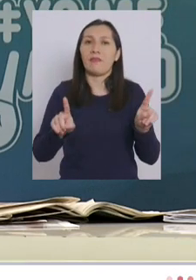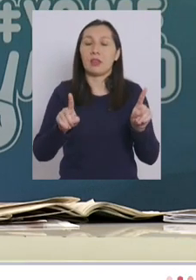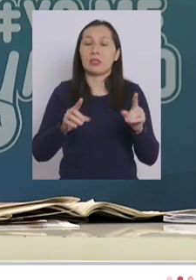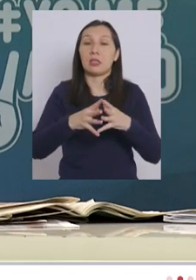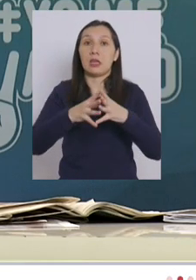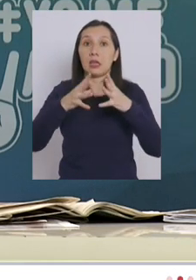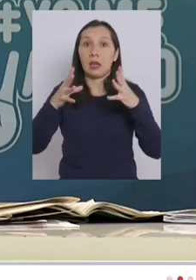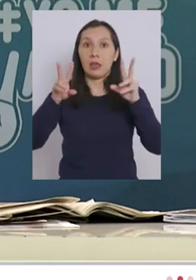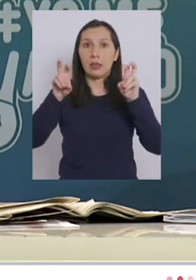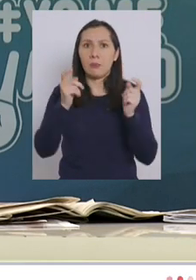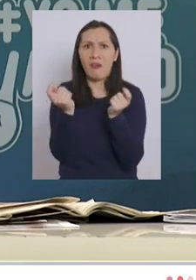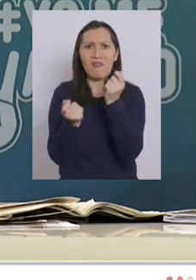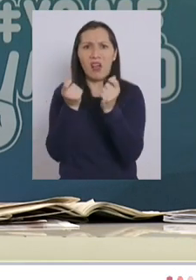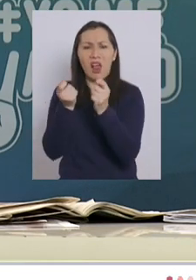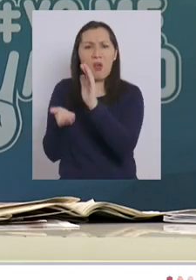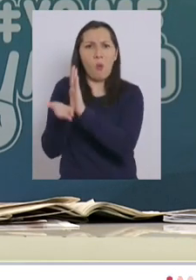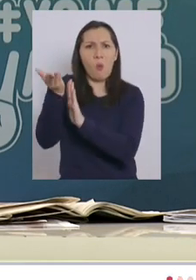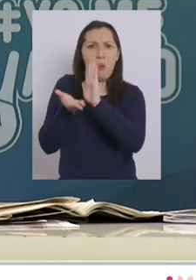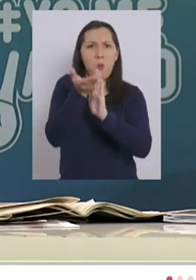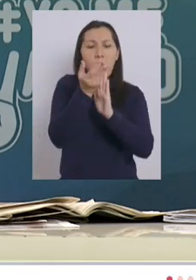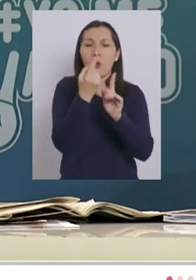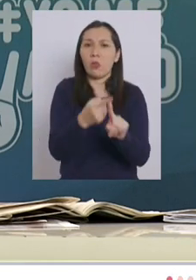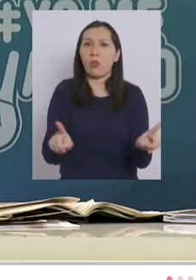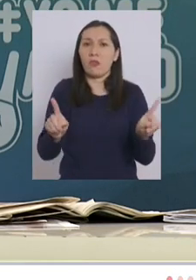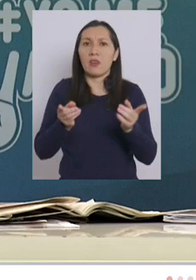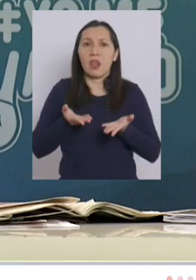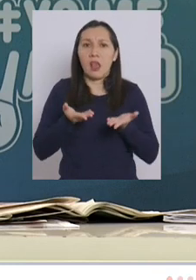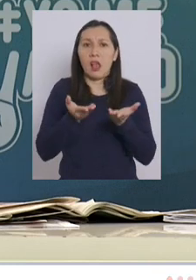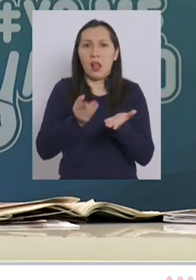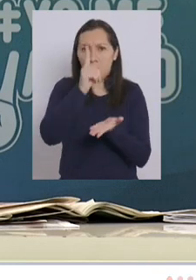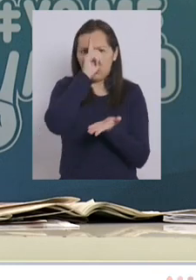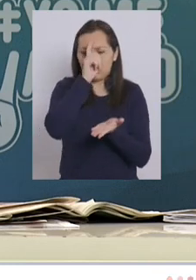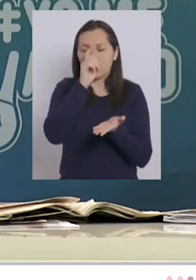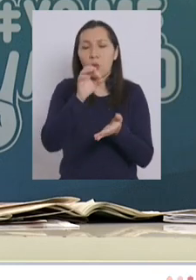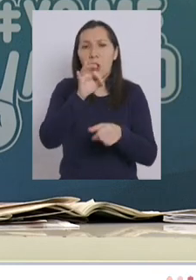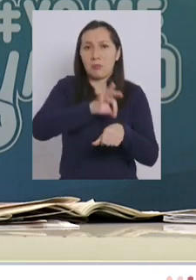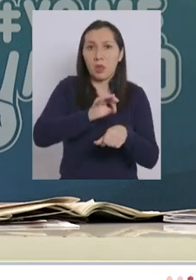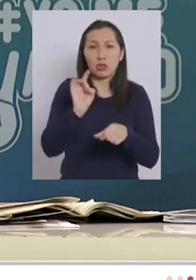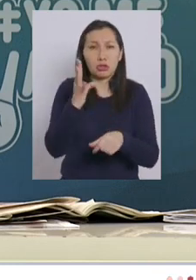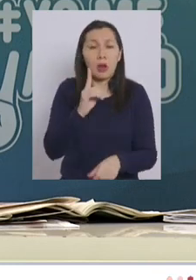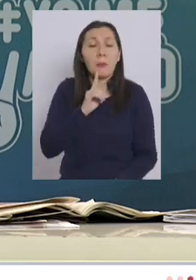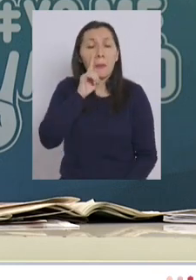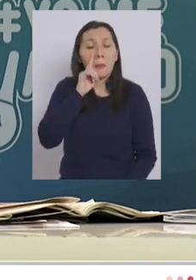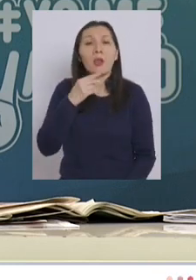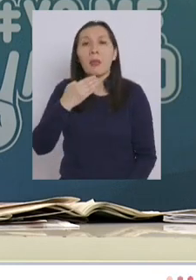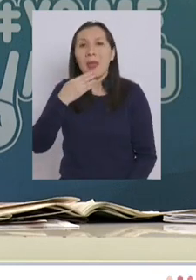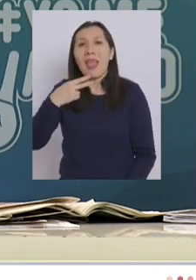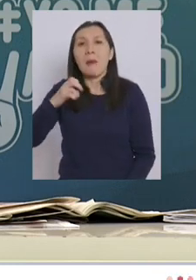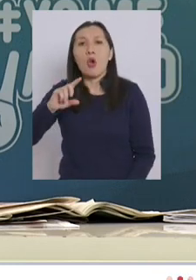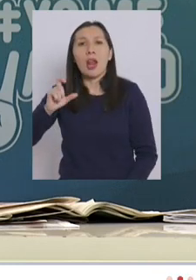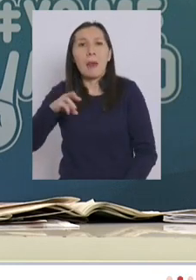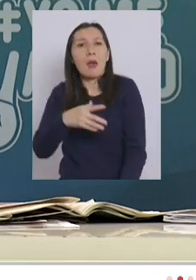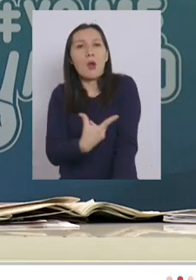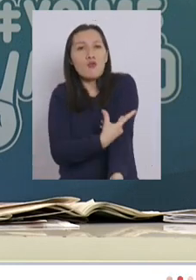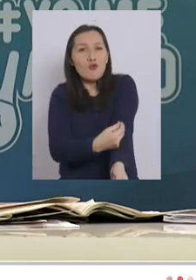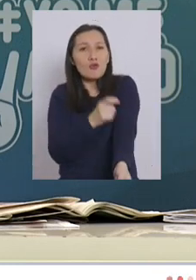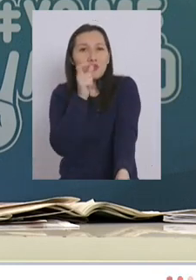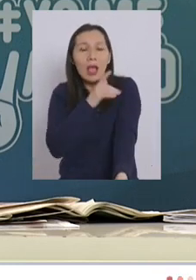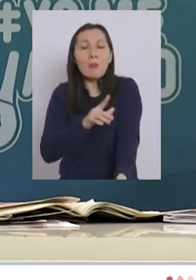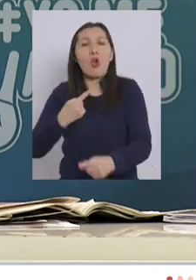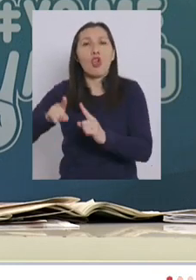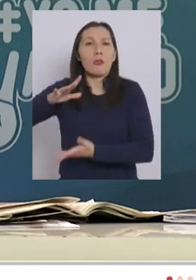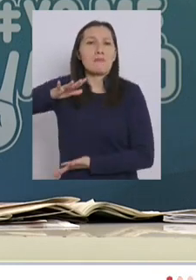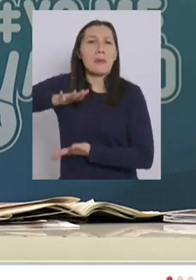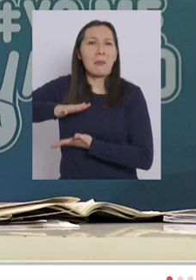enormes en precios en diferentes prestaciones no solamente en PCR hemograma mamografía y otros